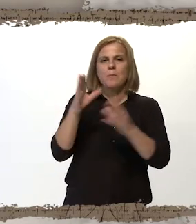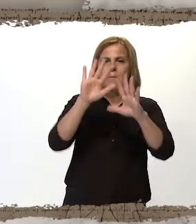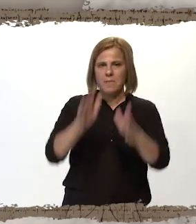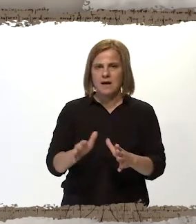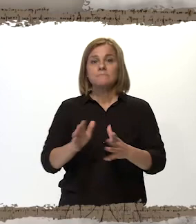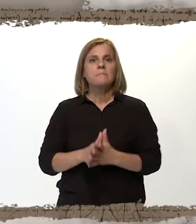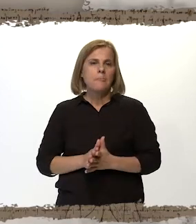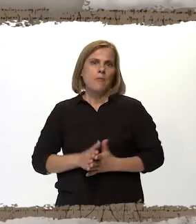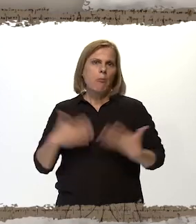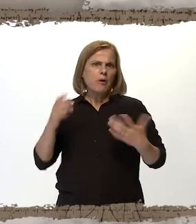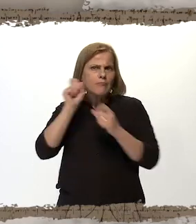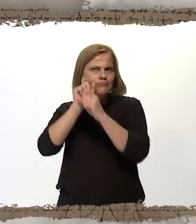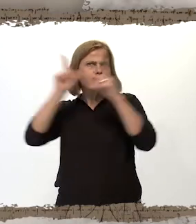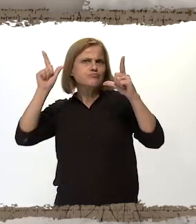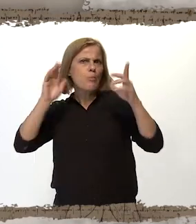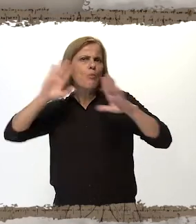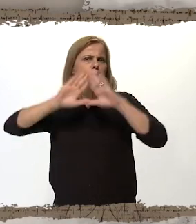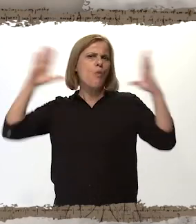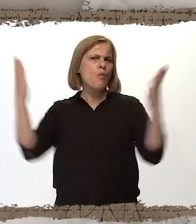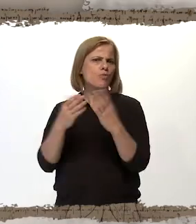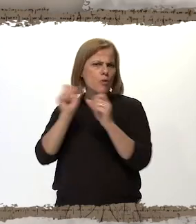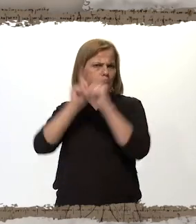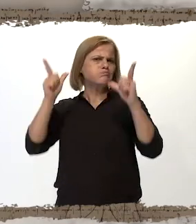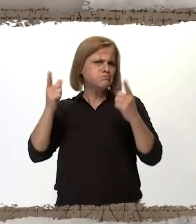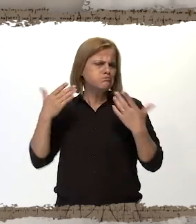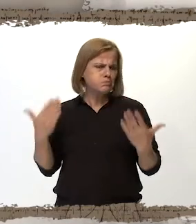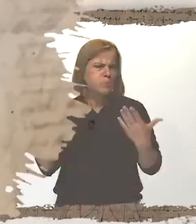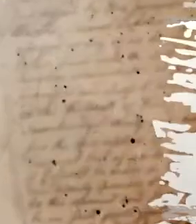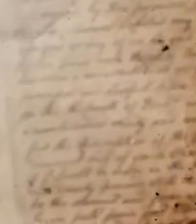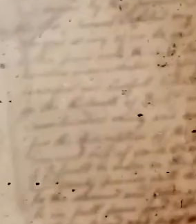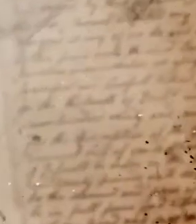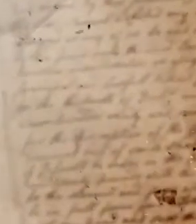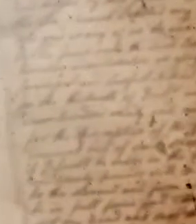la posibilidad para crear un mundo imaginario es infinita.